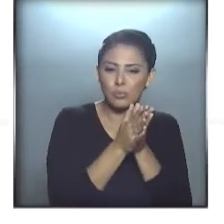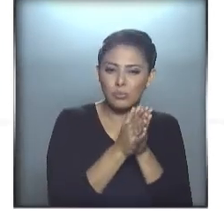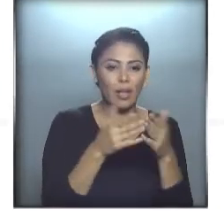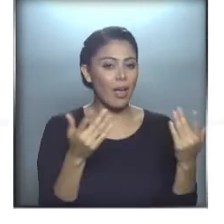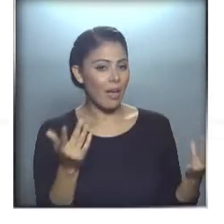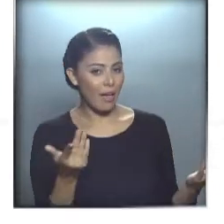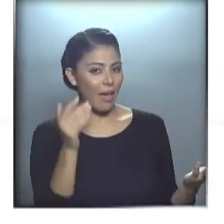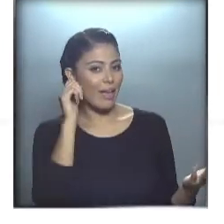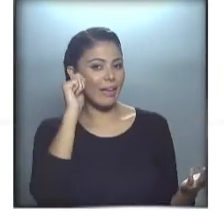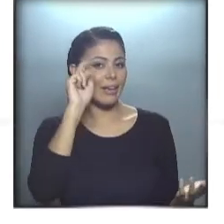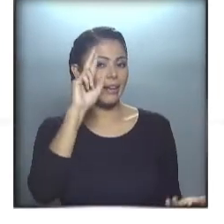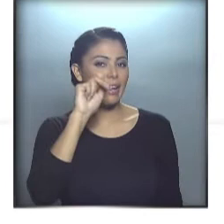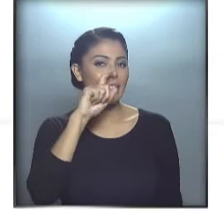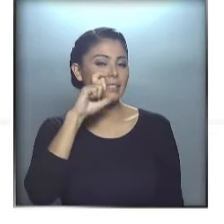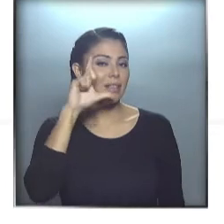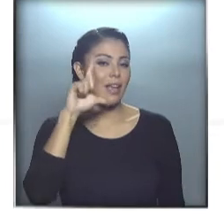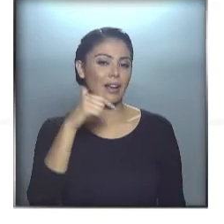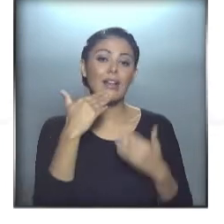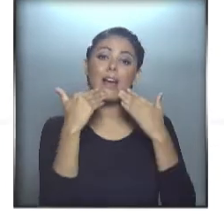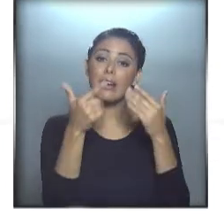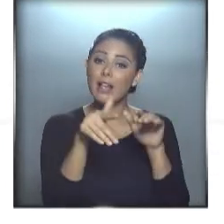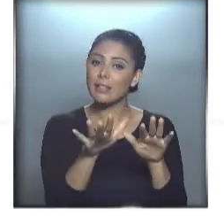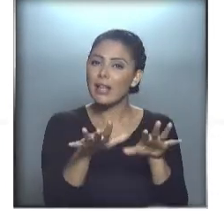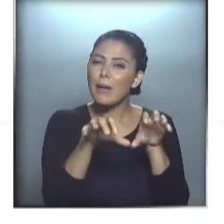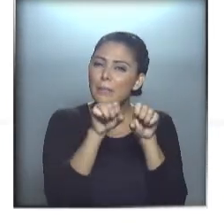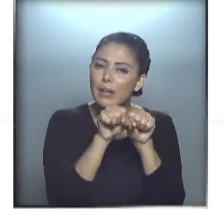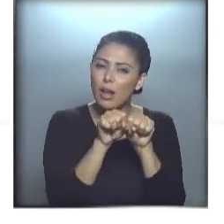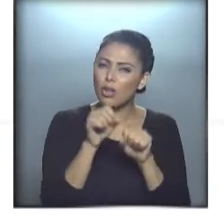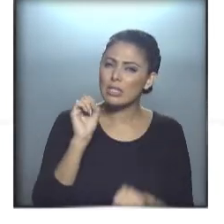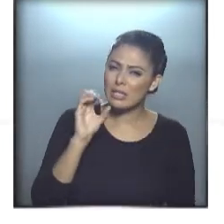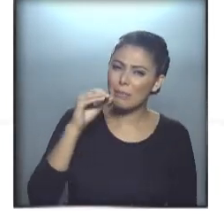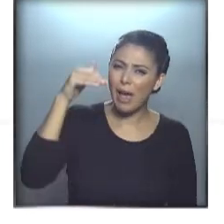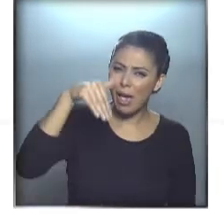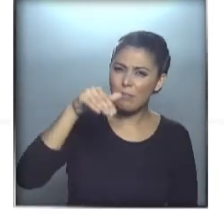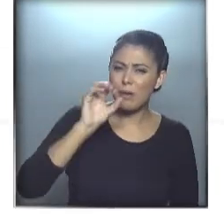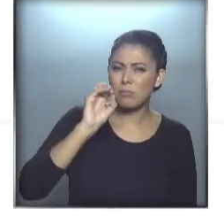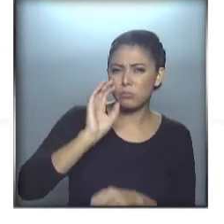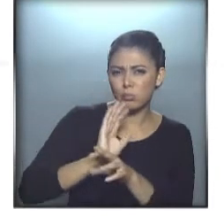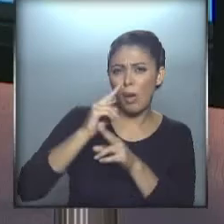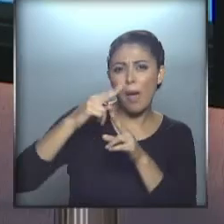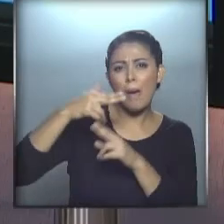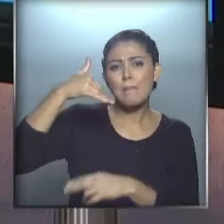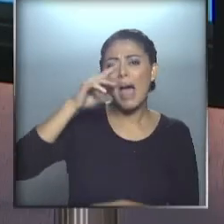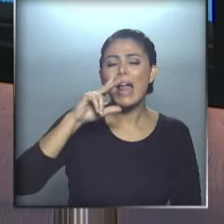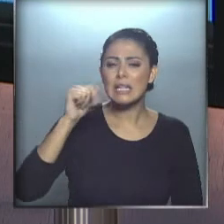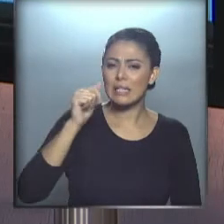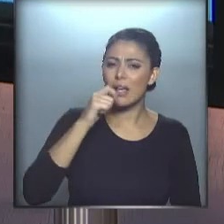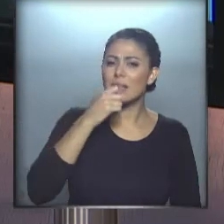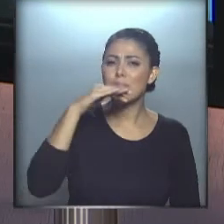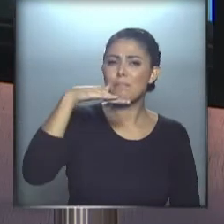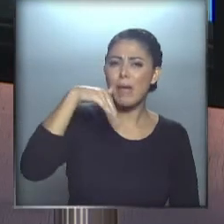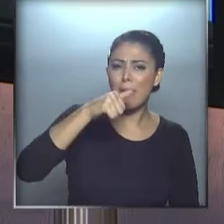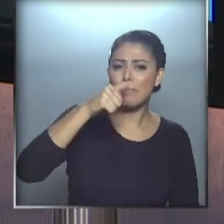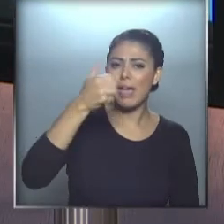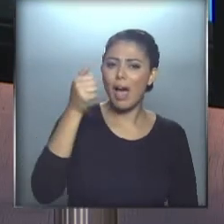¡Ay, Graciela! Gracias por acompañarnos tan tempranito. Se llamará María Graciela, seguramente. Es que la abreviación de María es M